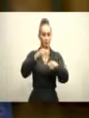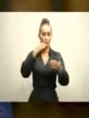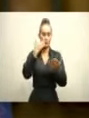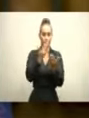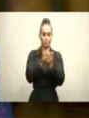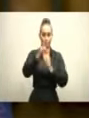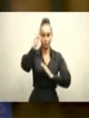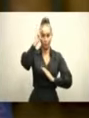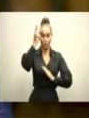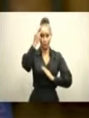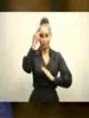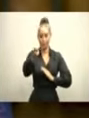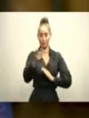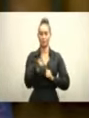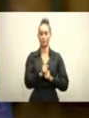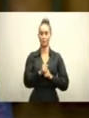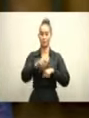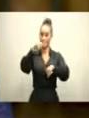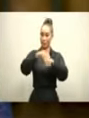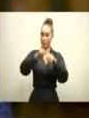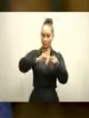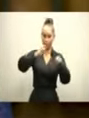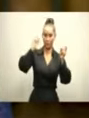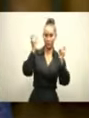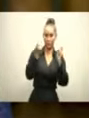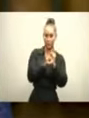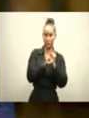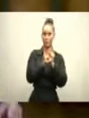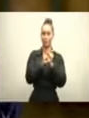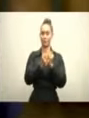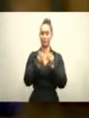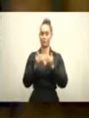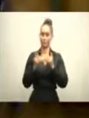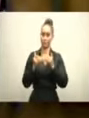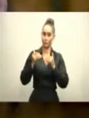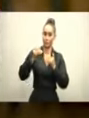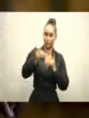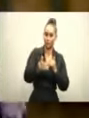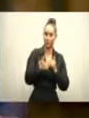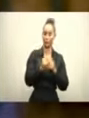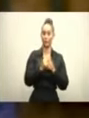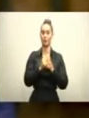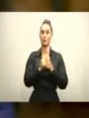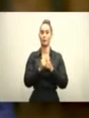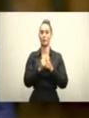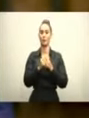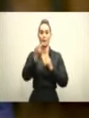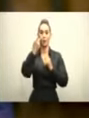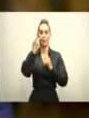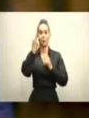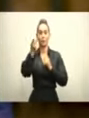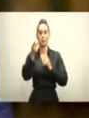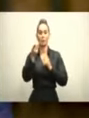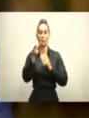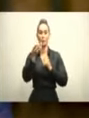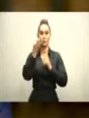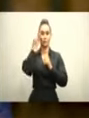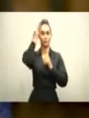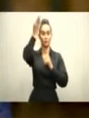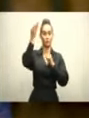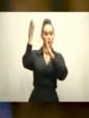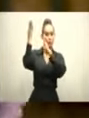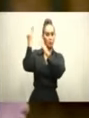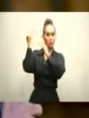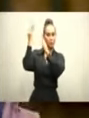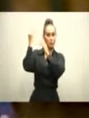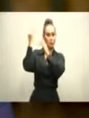cambios, de ofrecer propuestas y de llevarlas adelante, de ofrecer soluciones y un horizonte de esperanza en el futuro inmediato.